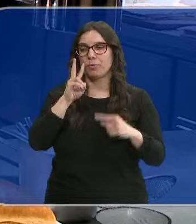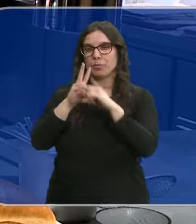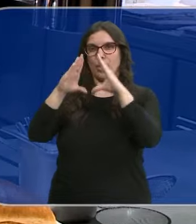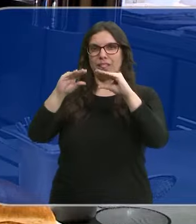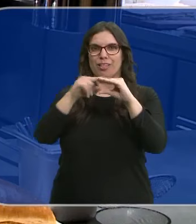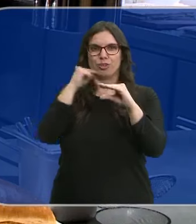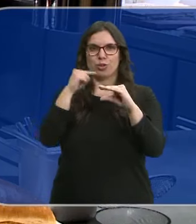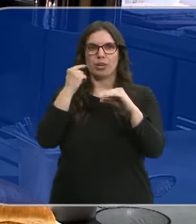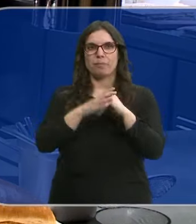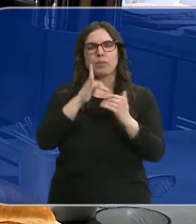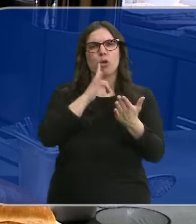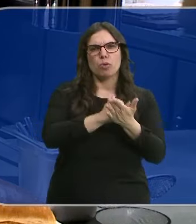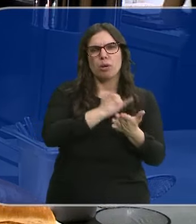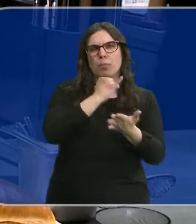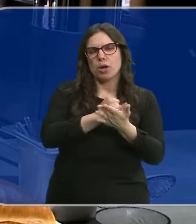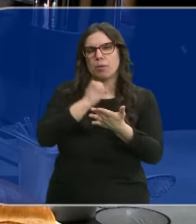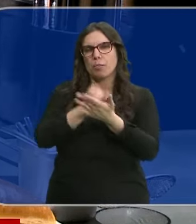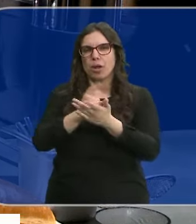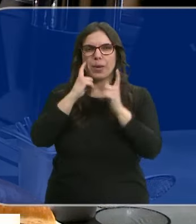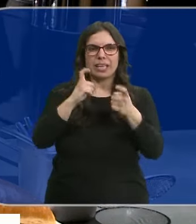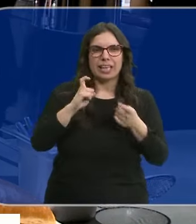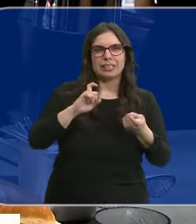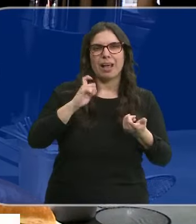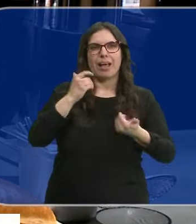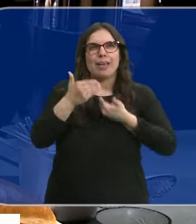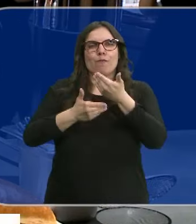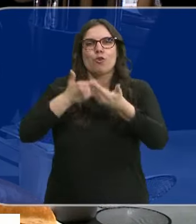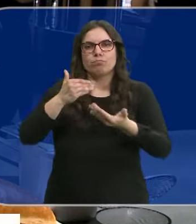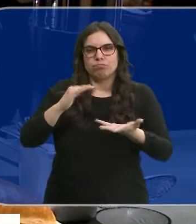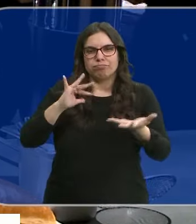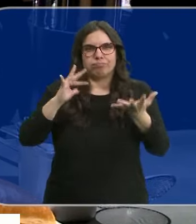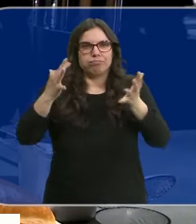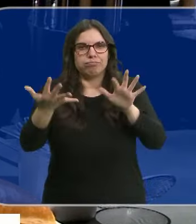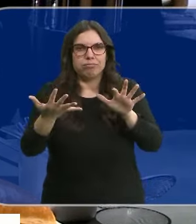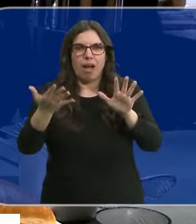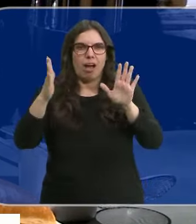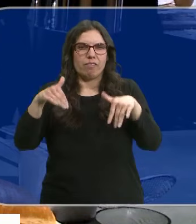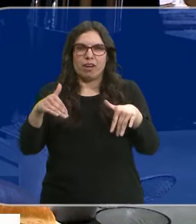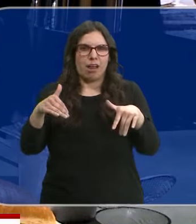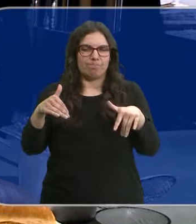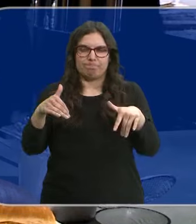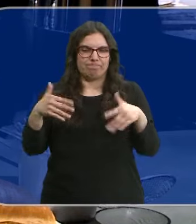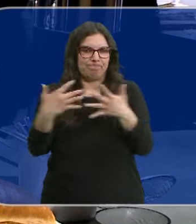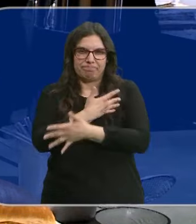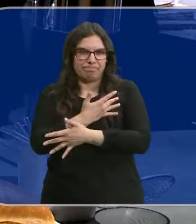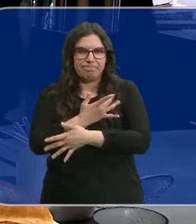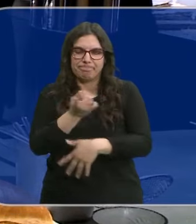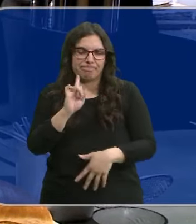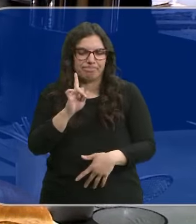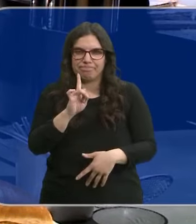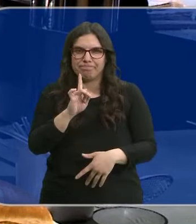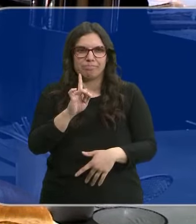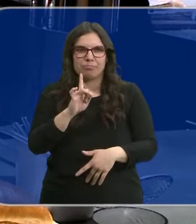Tras muchas pruebas y intentar evolucionar un plato tan tradicional al final nos dábamos cuenta que